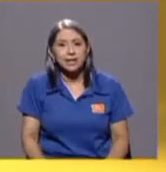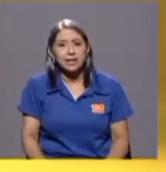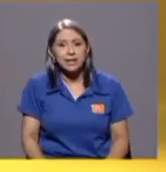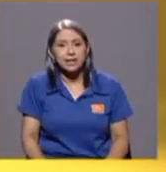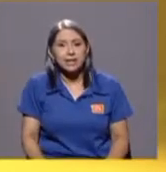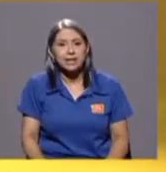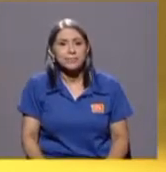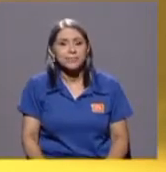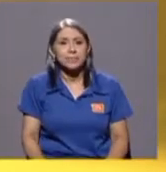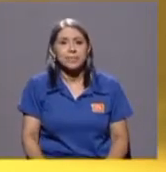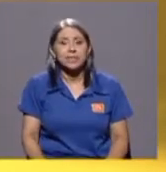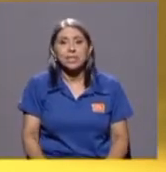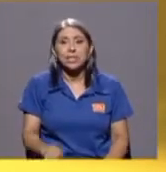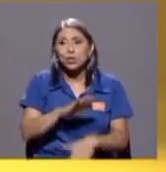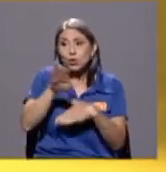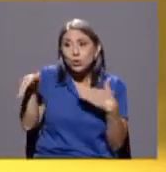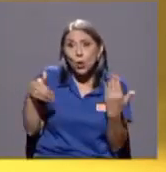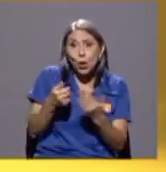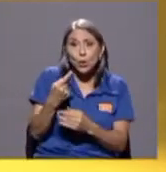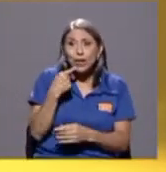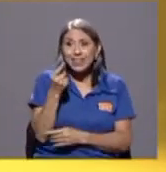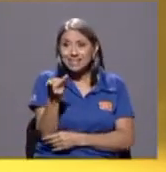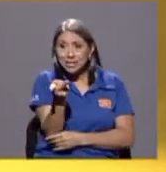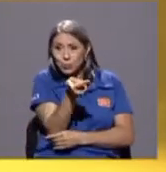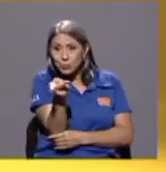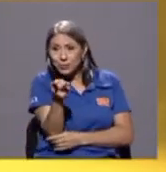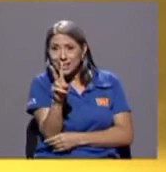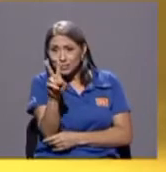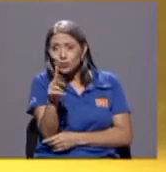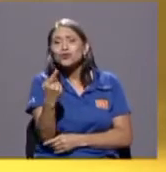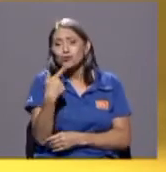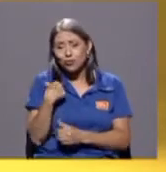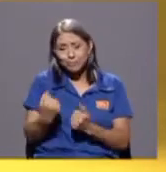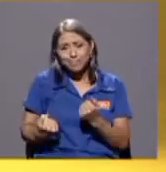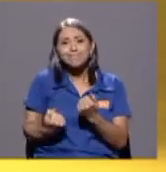suscribo todo lo dicho por ustedes y